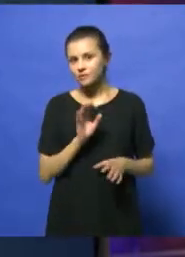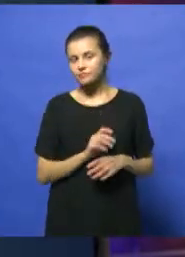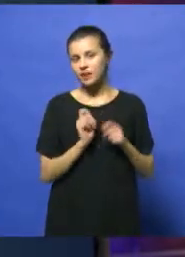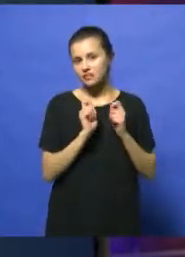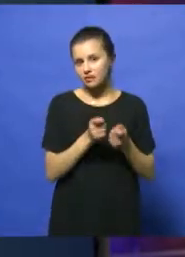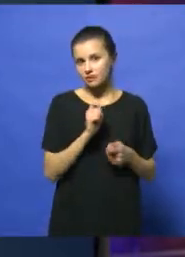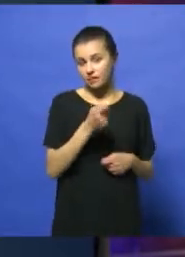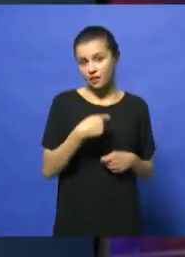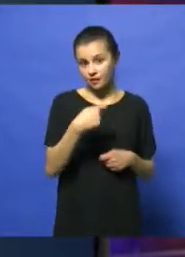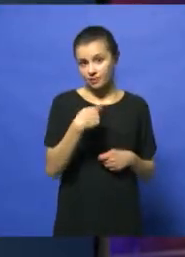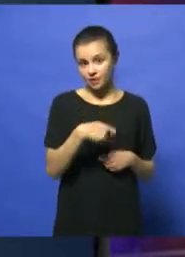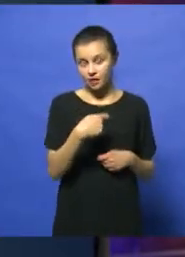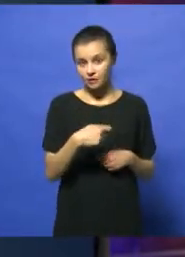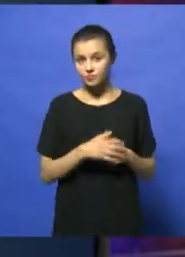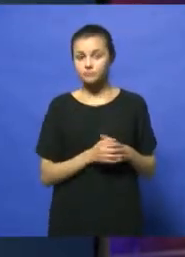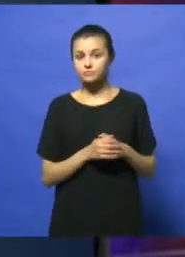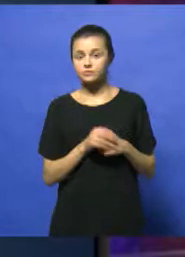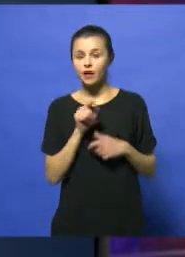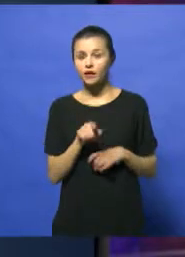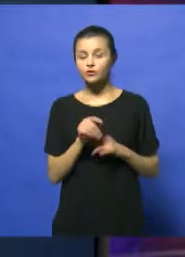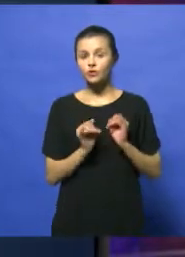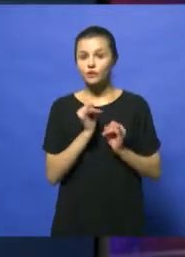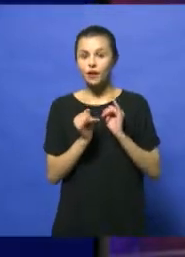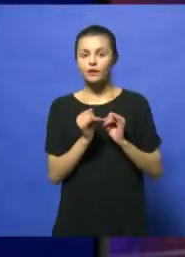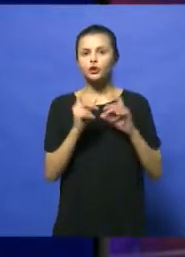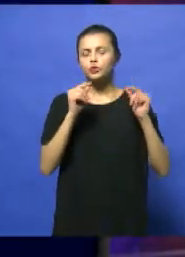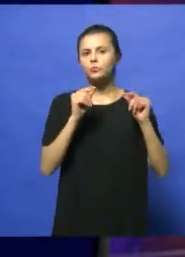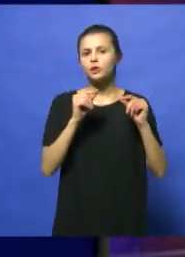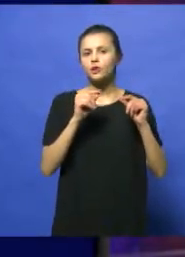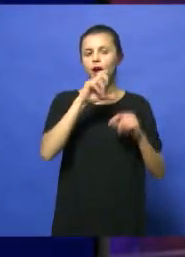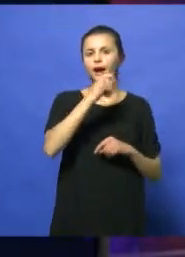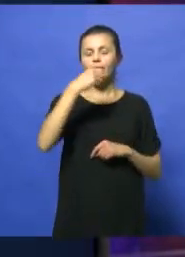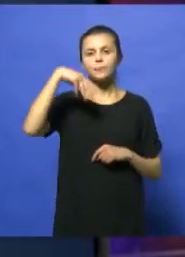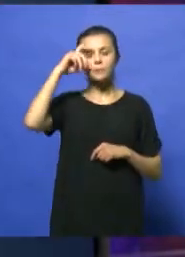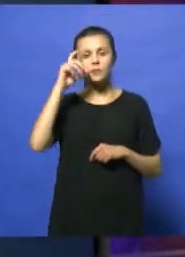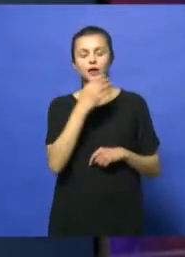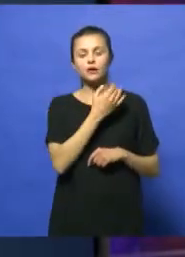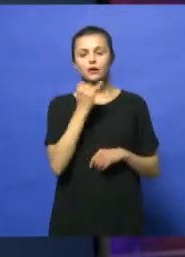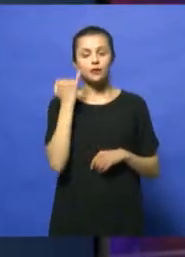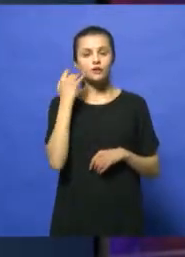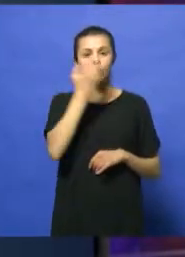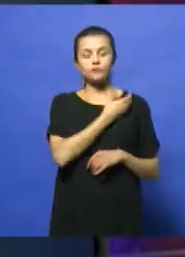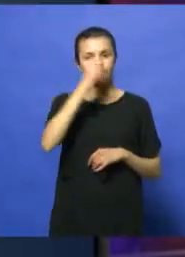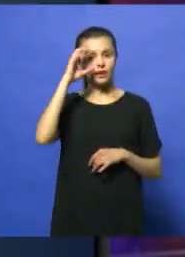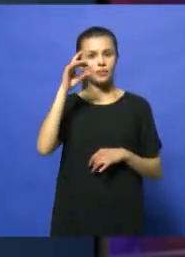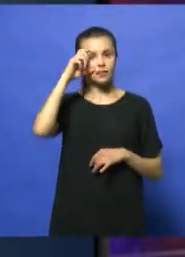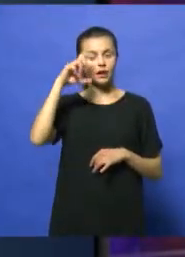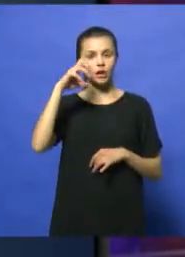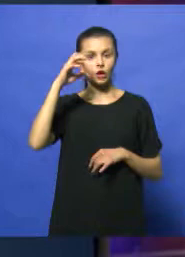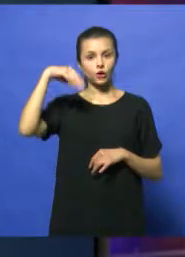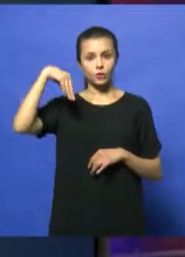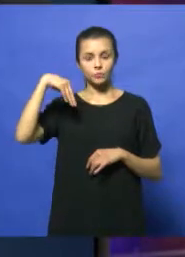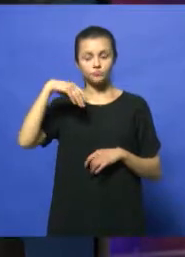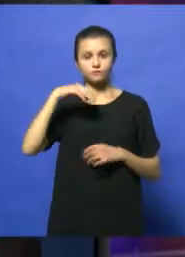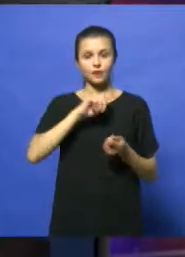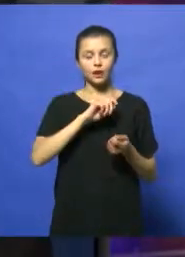regalos. Pero, bueno, vamos a lo concreto. Bien lo decía él, los números son claros por parte de la CAME y por parte de FEDECON. O que hacemos una proyección de la provincia